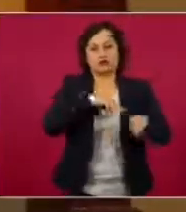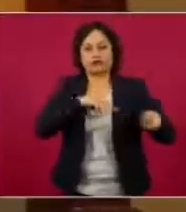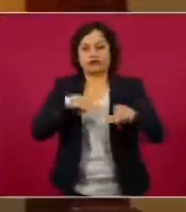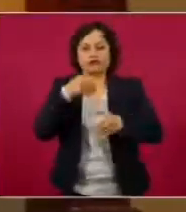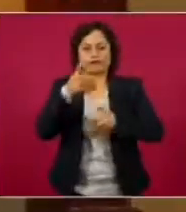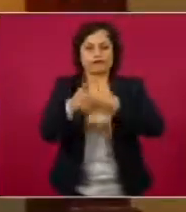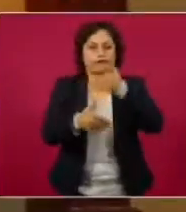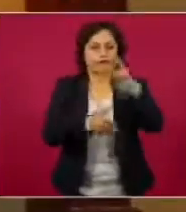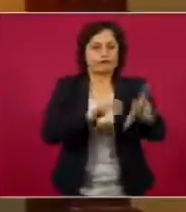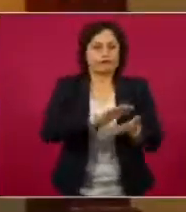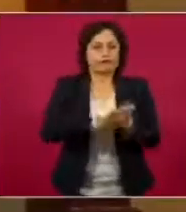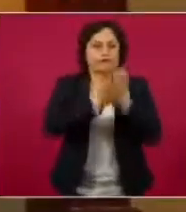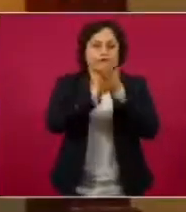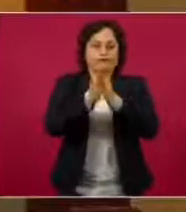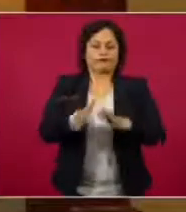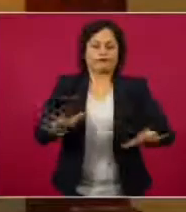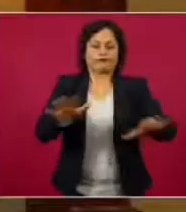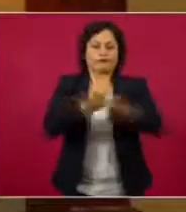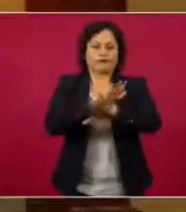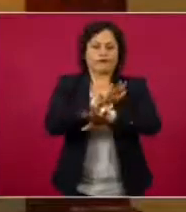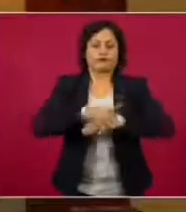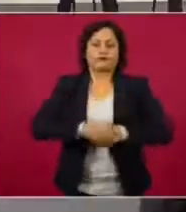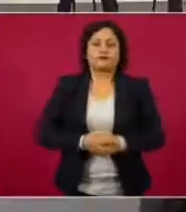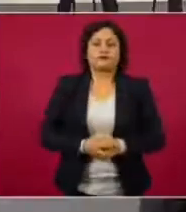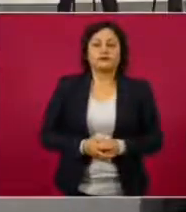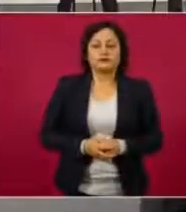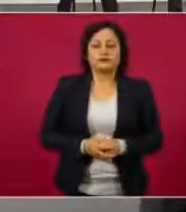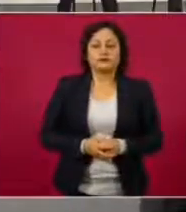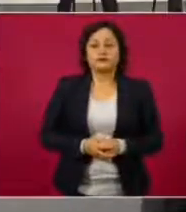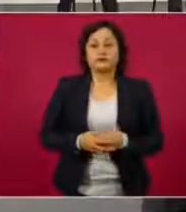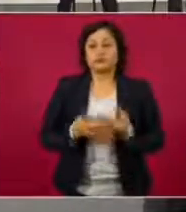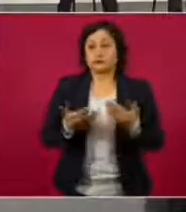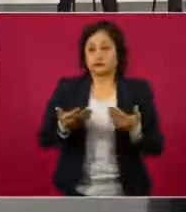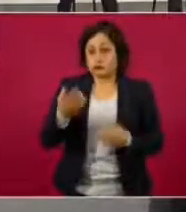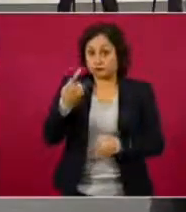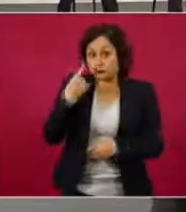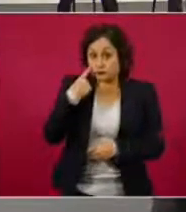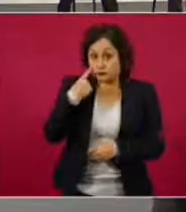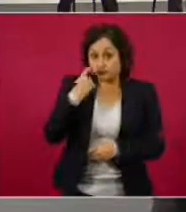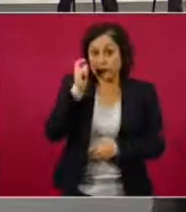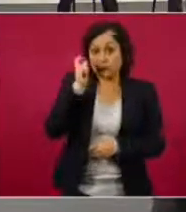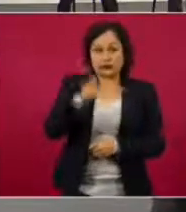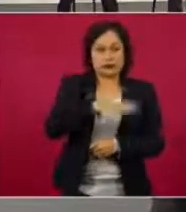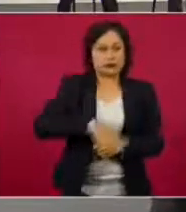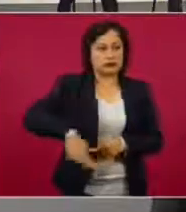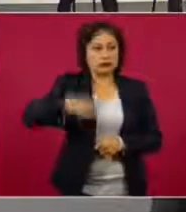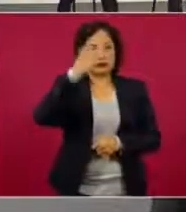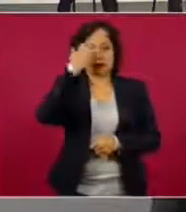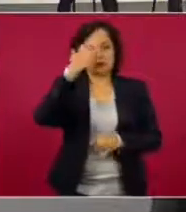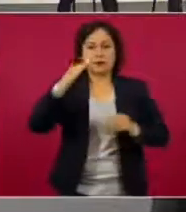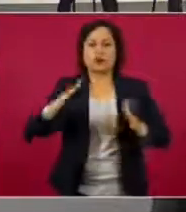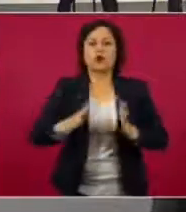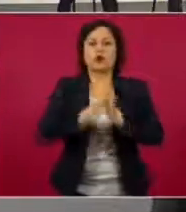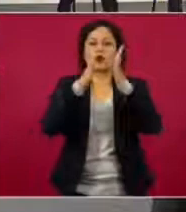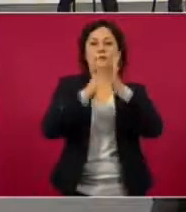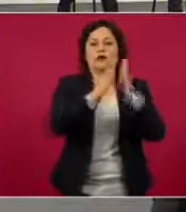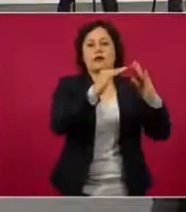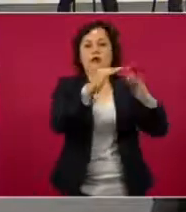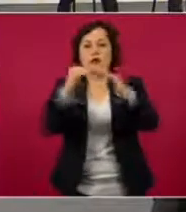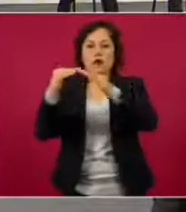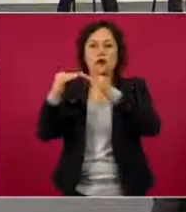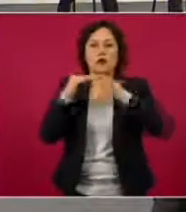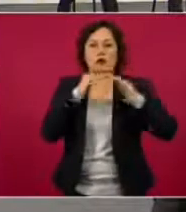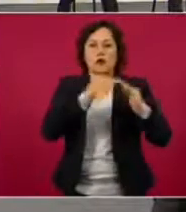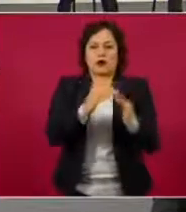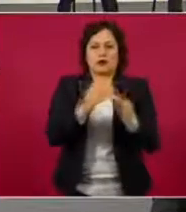En una democracia es legal y legítimo que exista